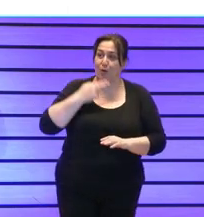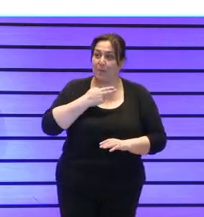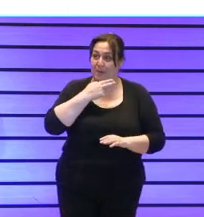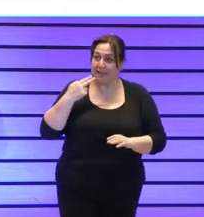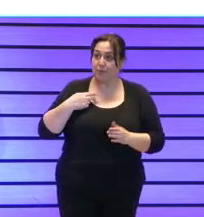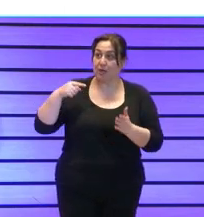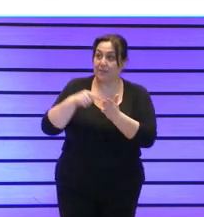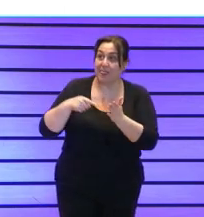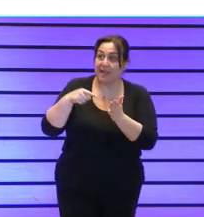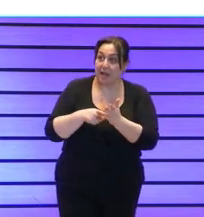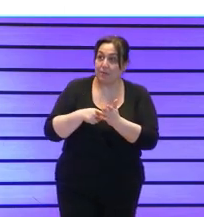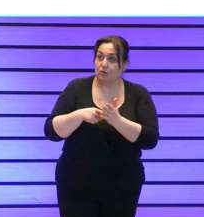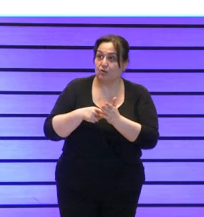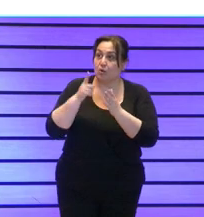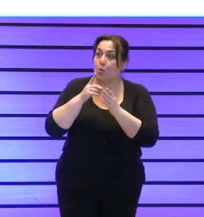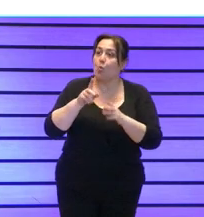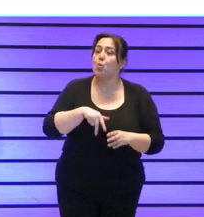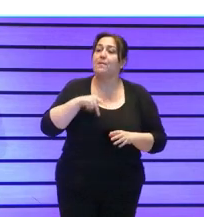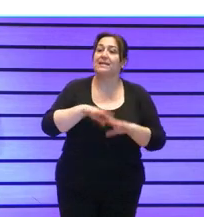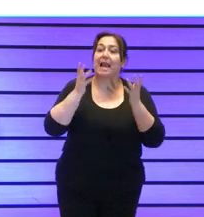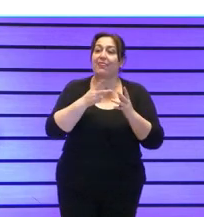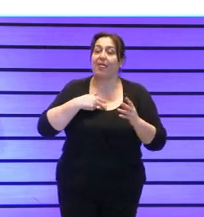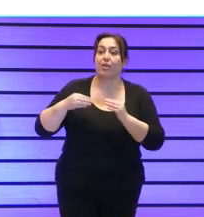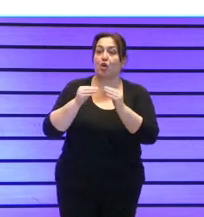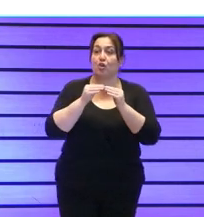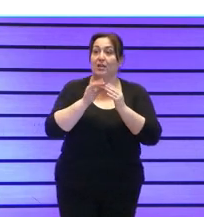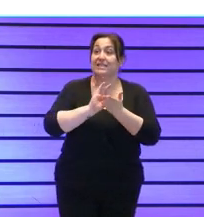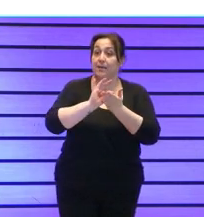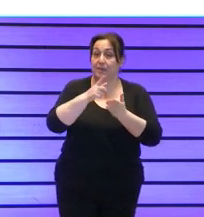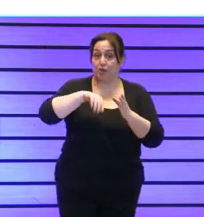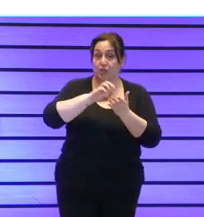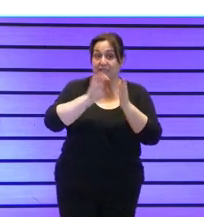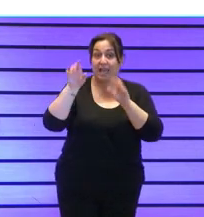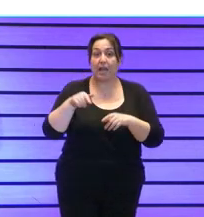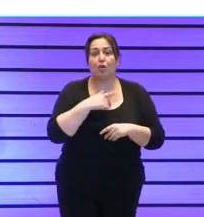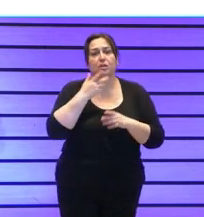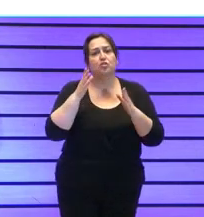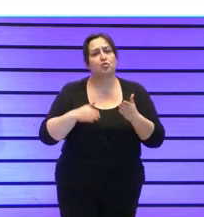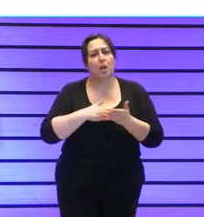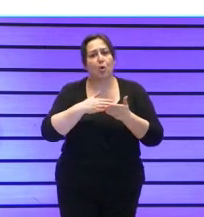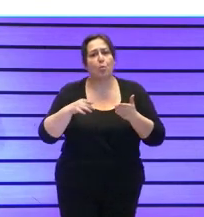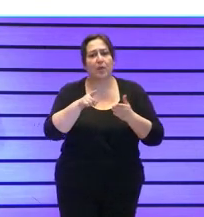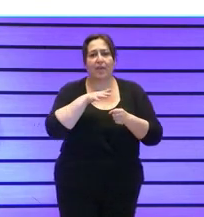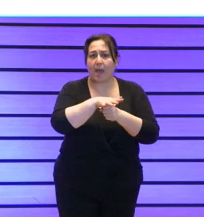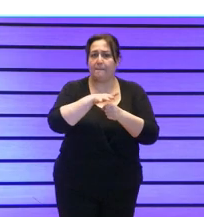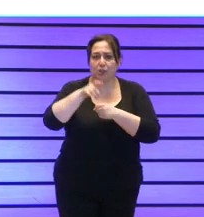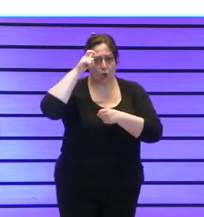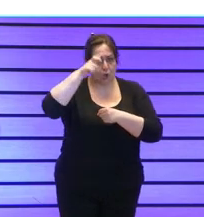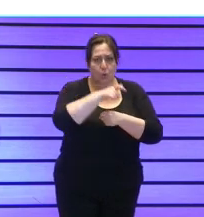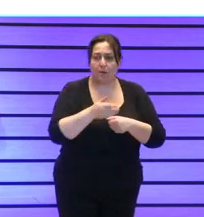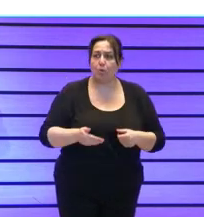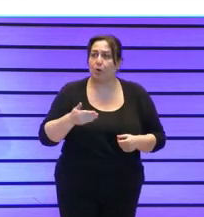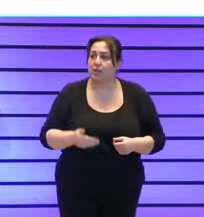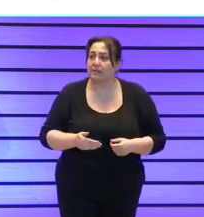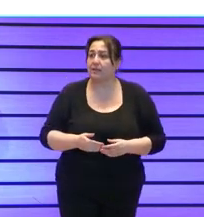reivindicamos una universalización de la cartera de servicios Castilla y León es una comunidad en la que el ámbito rural tiene mucha